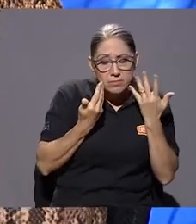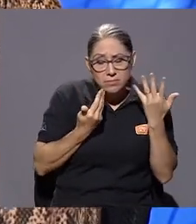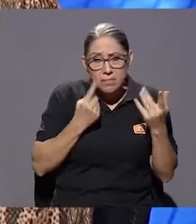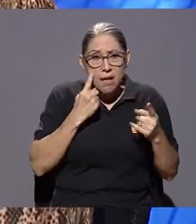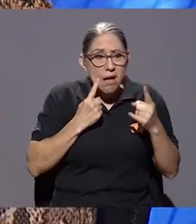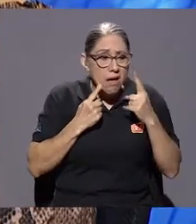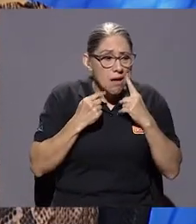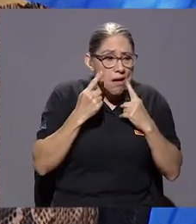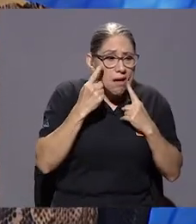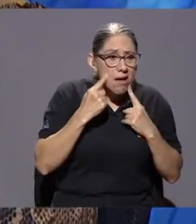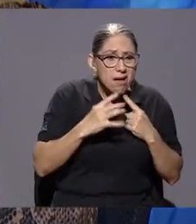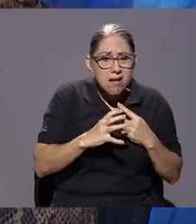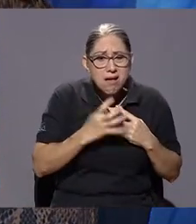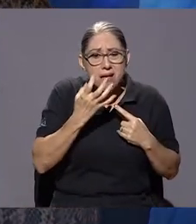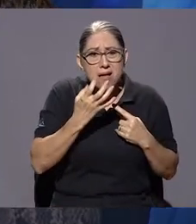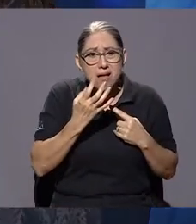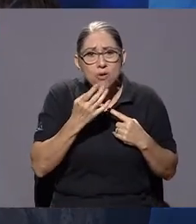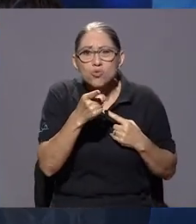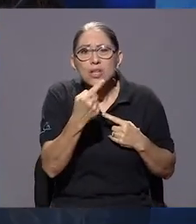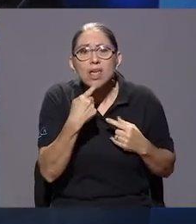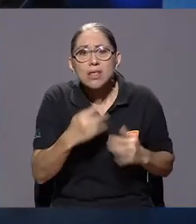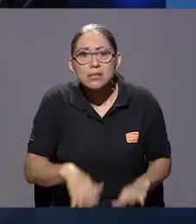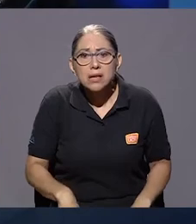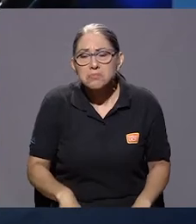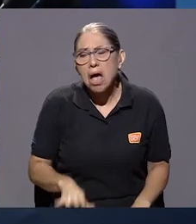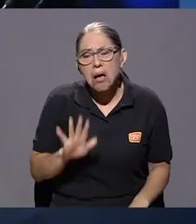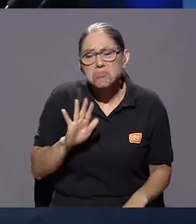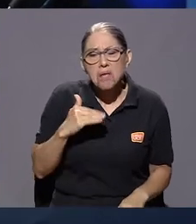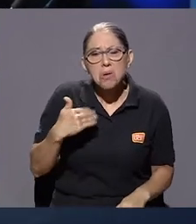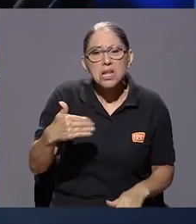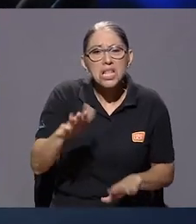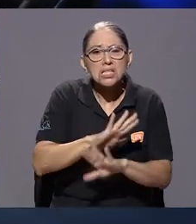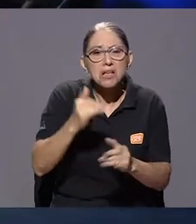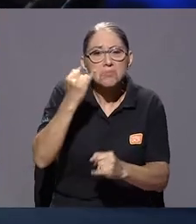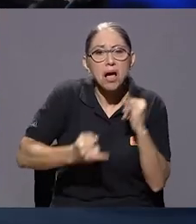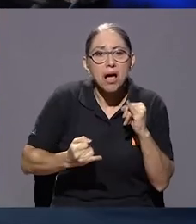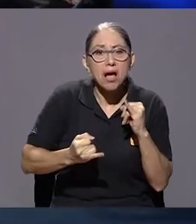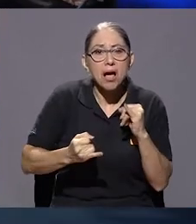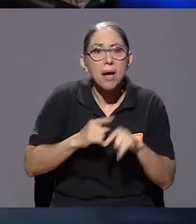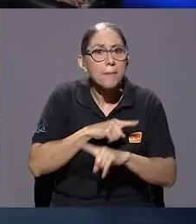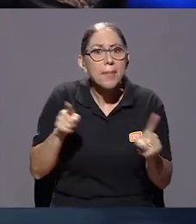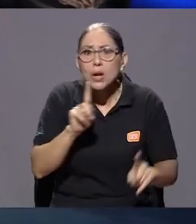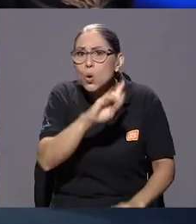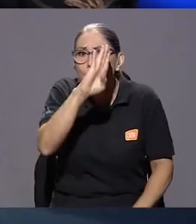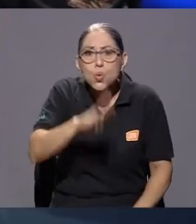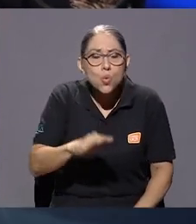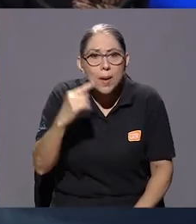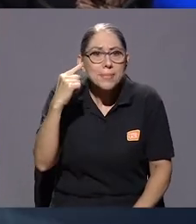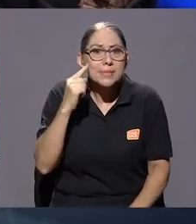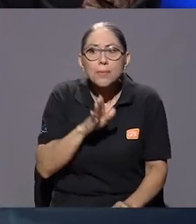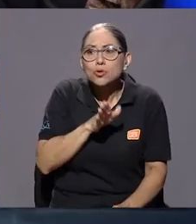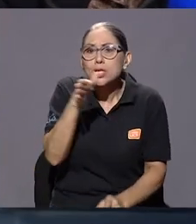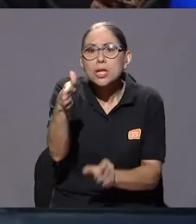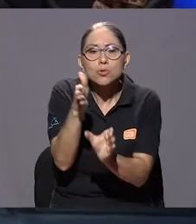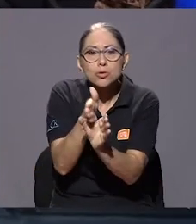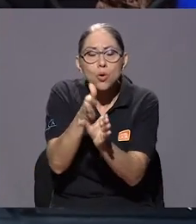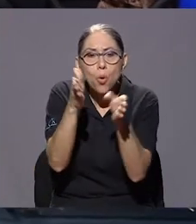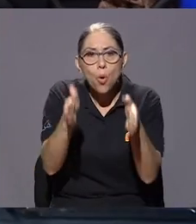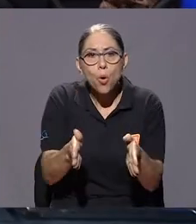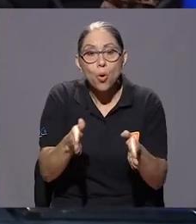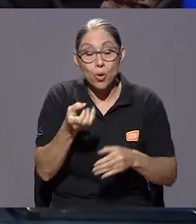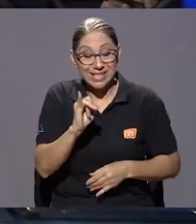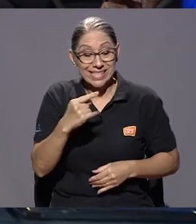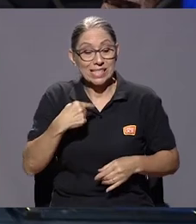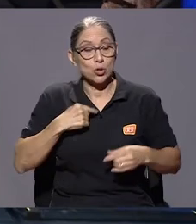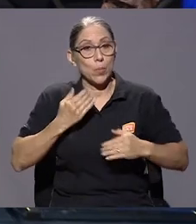cosa, decimos, ahorita se me pasa. Y no pensamos en la opción de buscar un psicólogo. Cuando yo estoy en un proceso de duelo, cuando estoy en una pérdida,